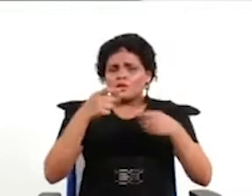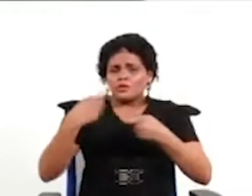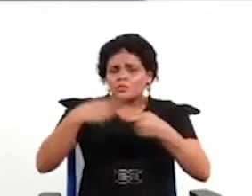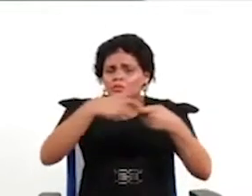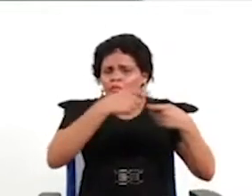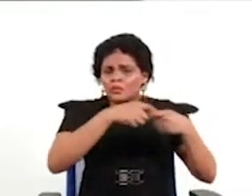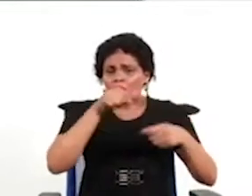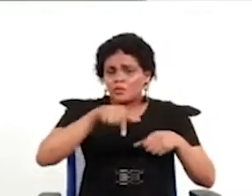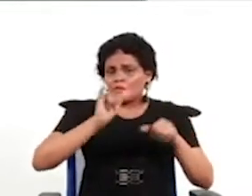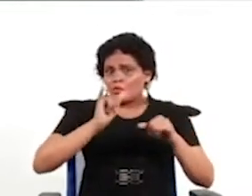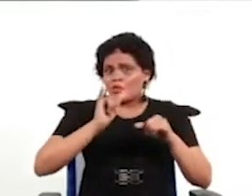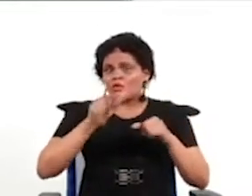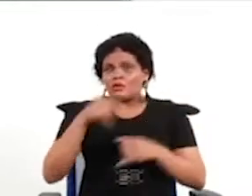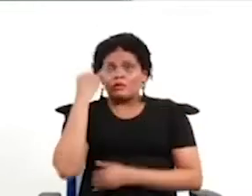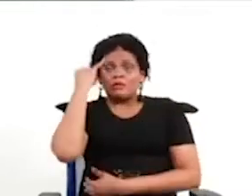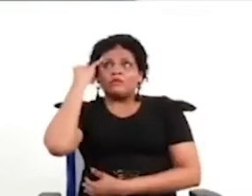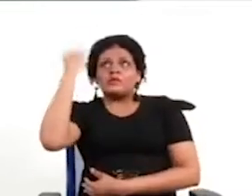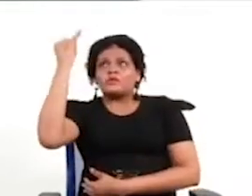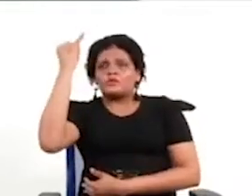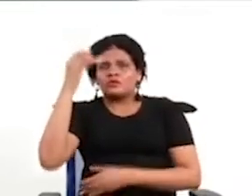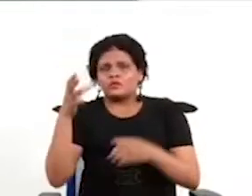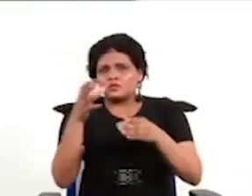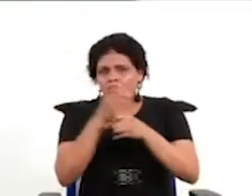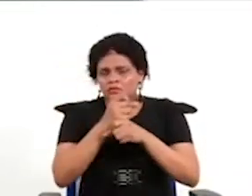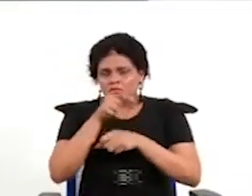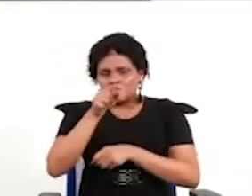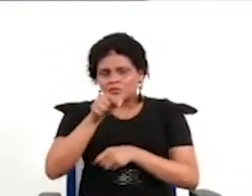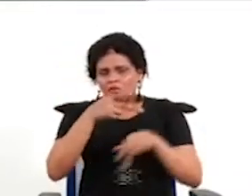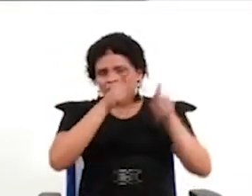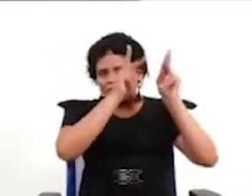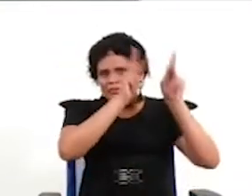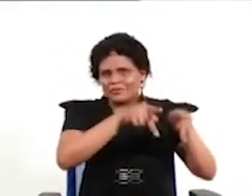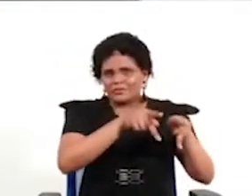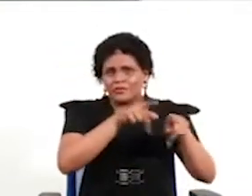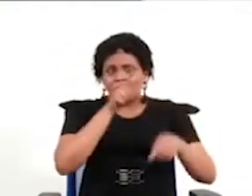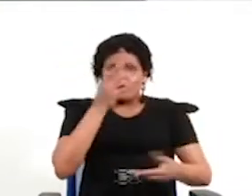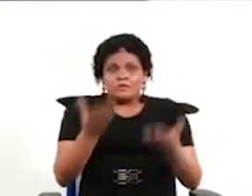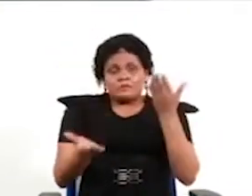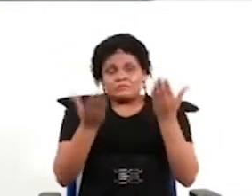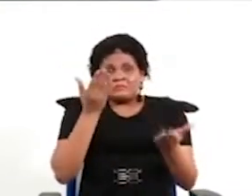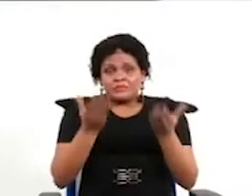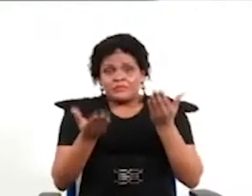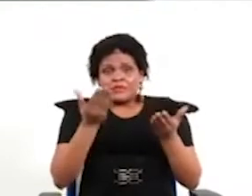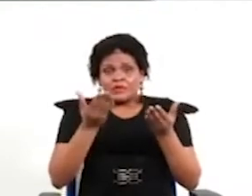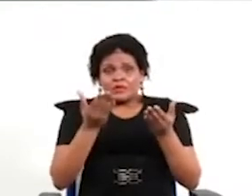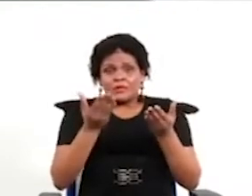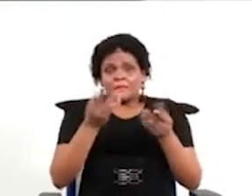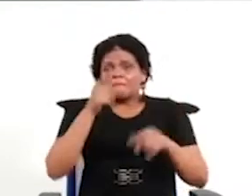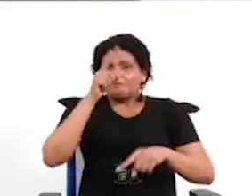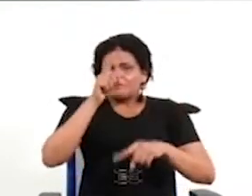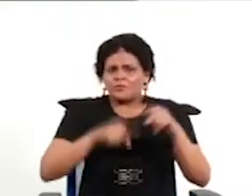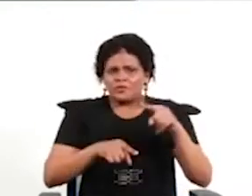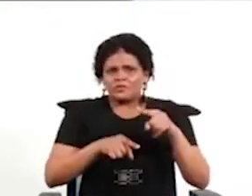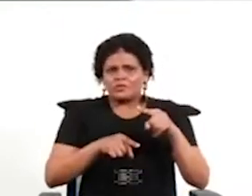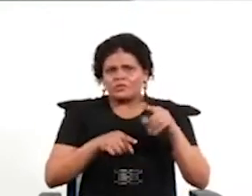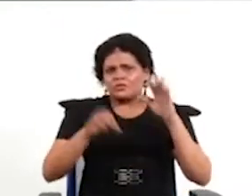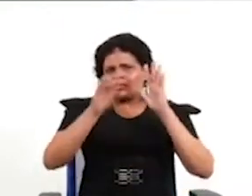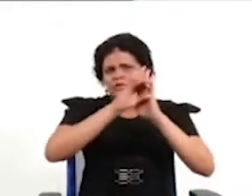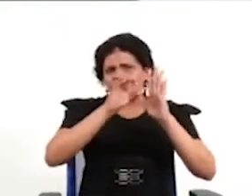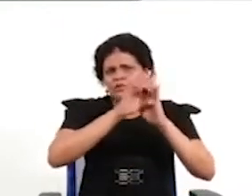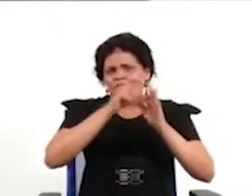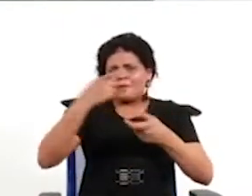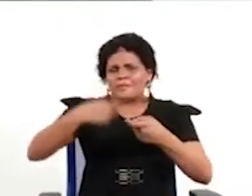campos la idea de de una ciudadanía informada a veces ha servido justamente para postergar el momento de la